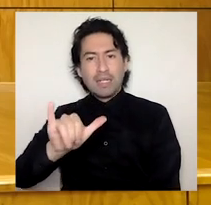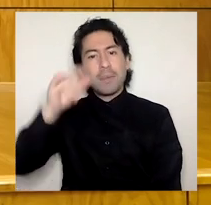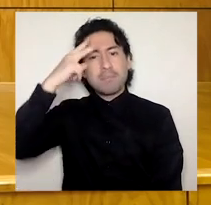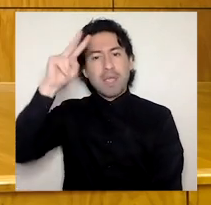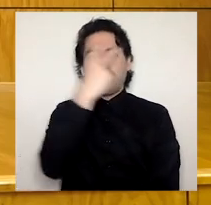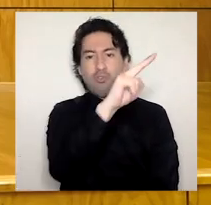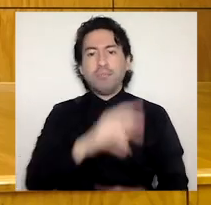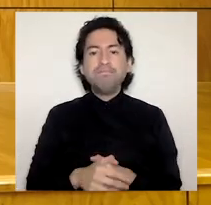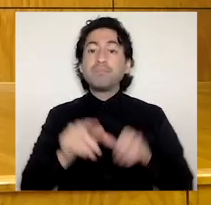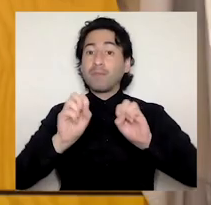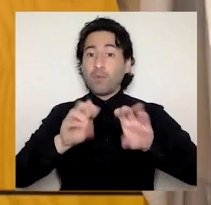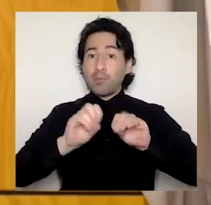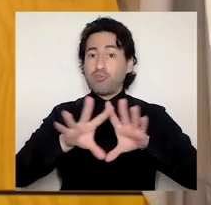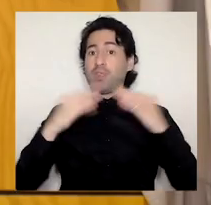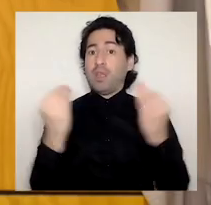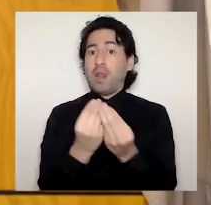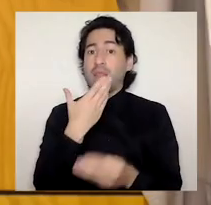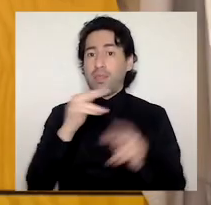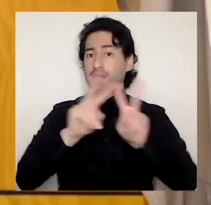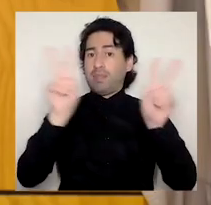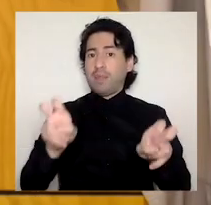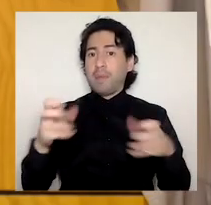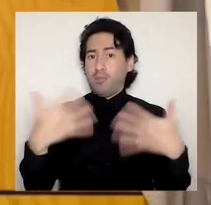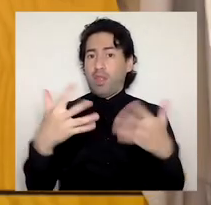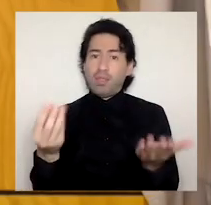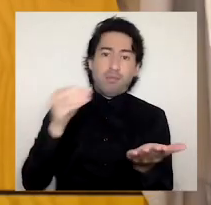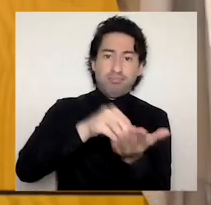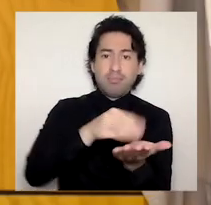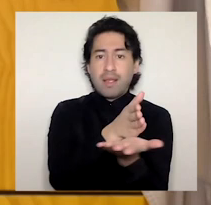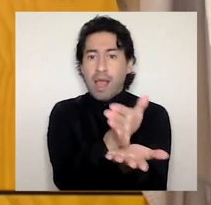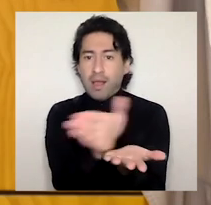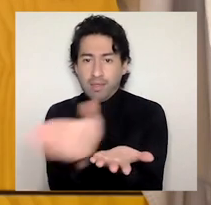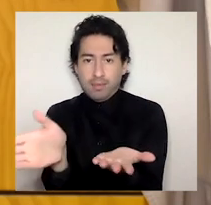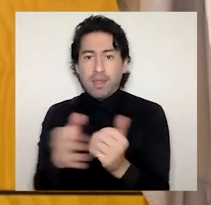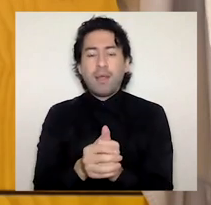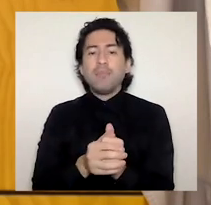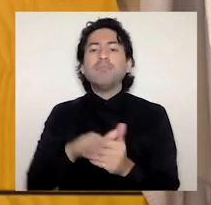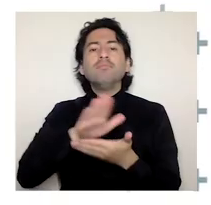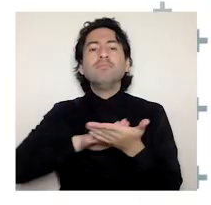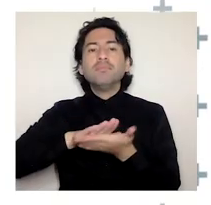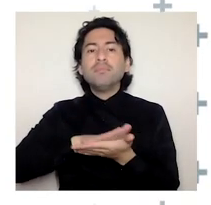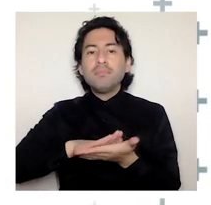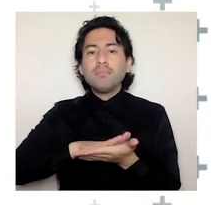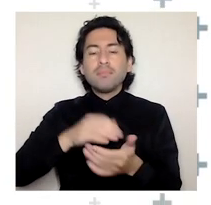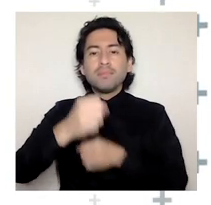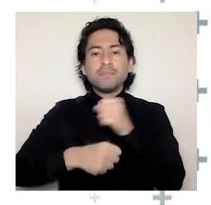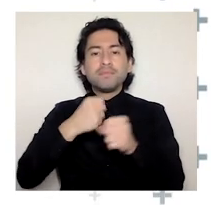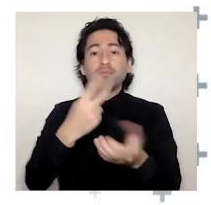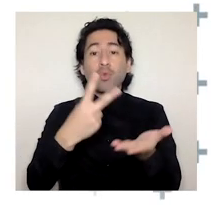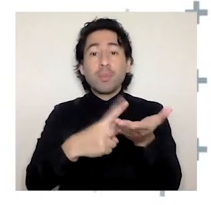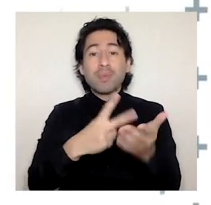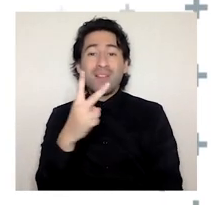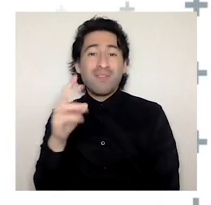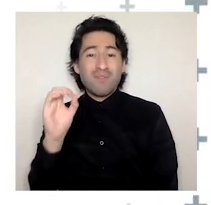un complemento importante de nuestra oferta académica de pregrado. Por ejemplo, en el 2020, se elaboraron